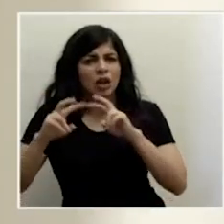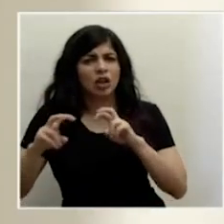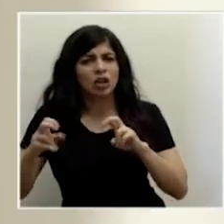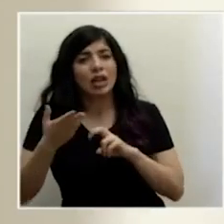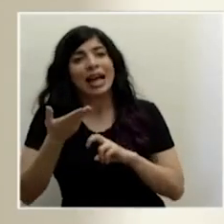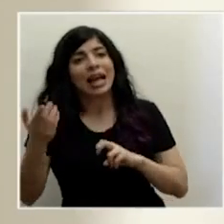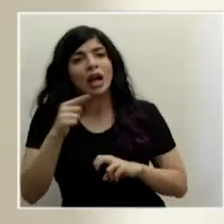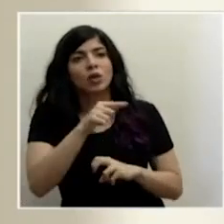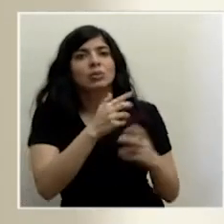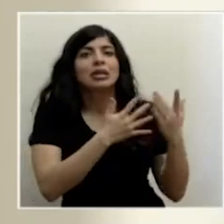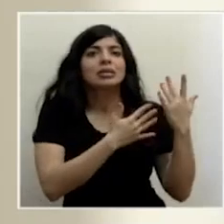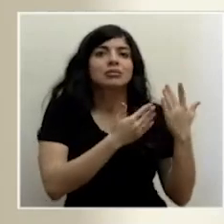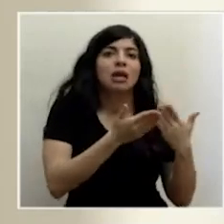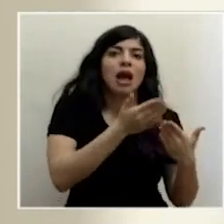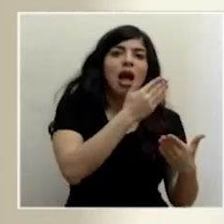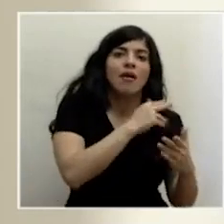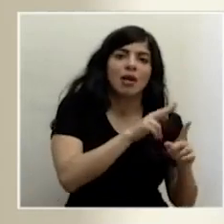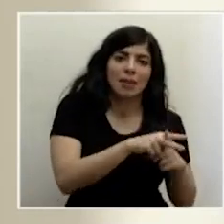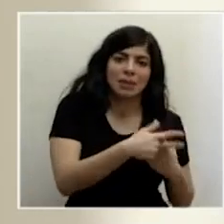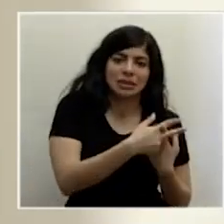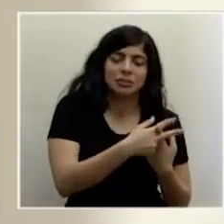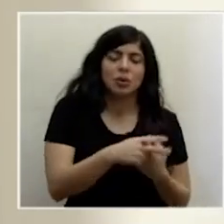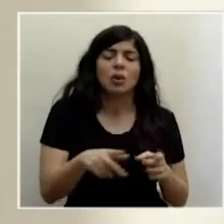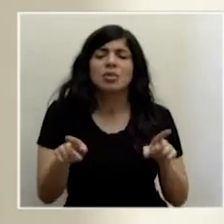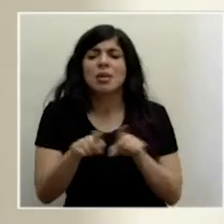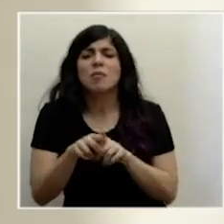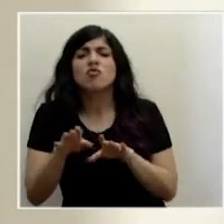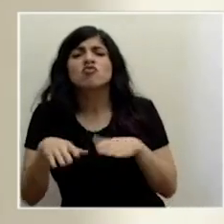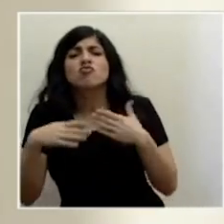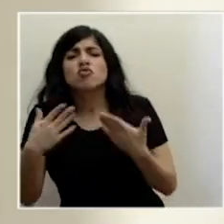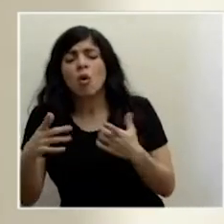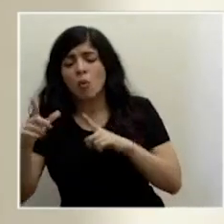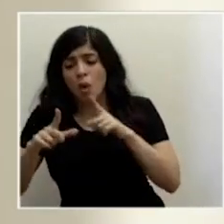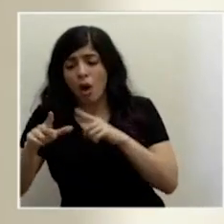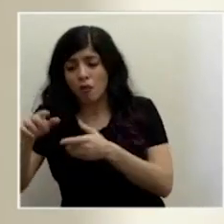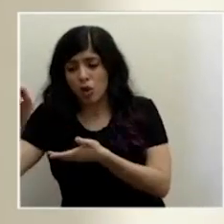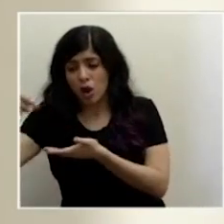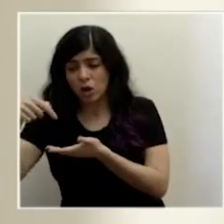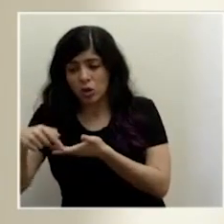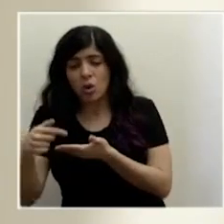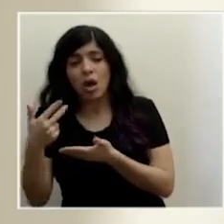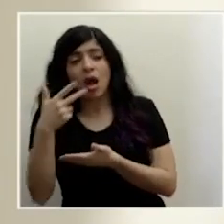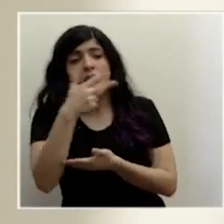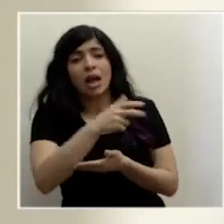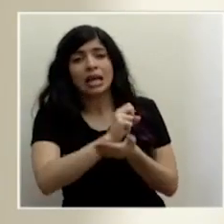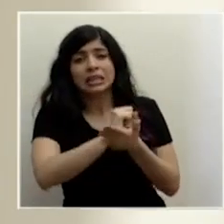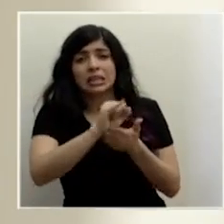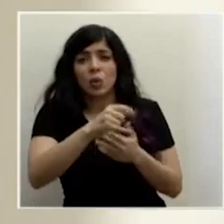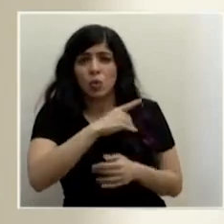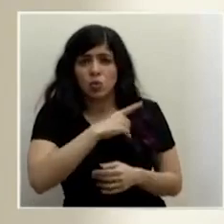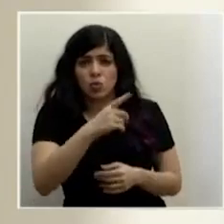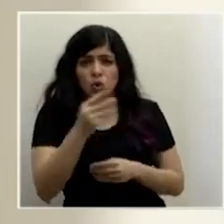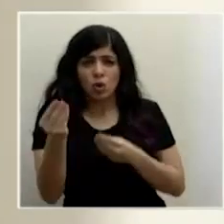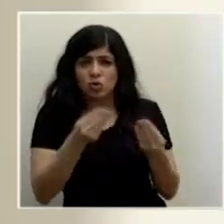esperaban tomar en un inicio? Además, ¿cómo se trasladan esas muestras hasta el San Juan de Dios para analizarlas?